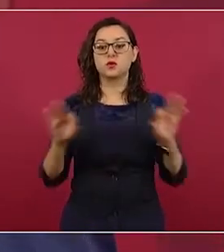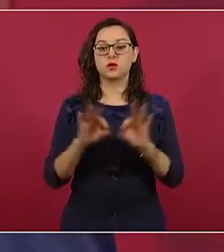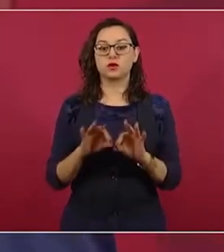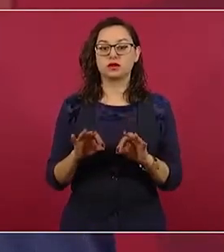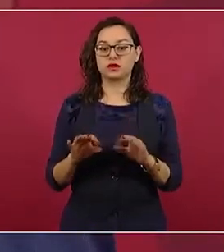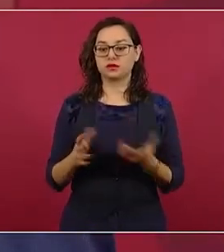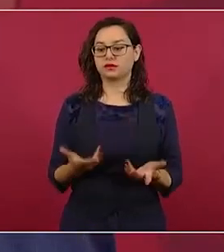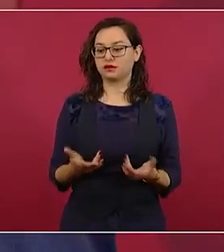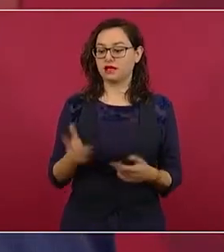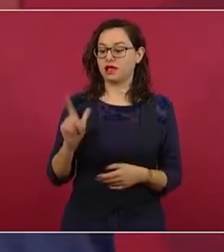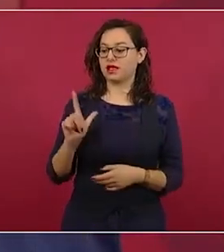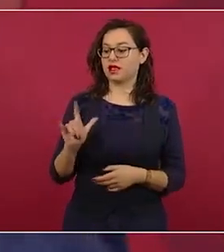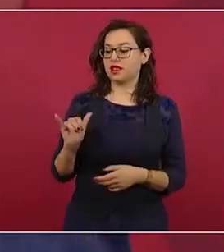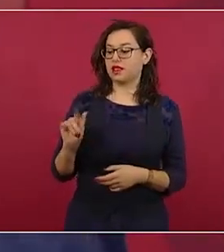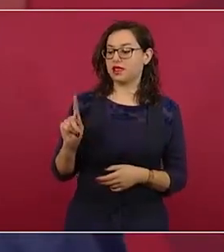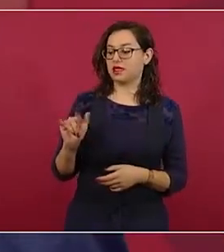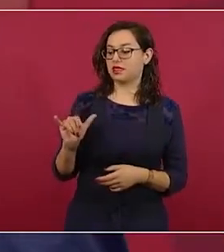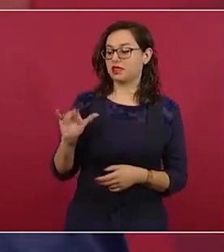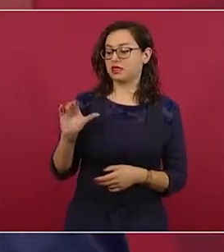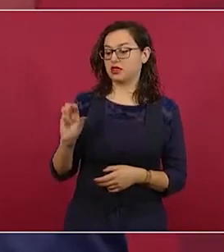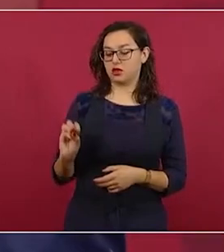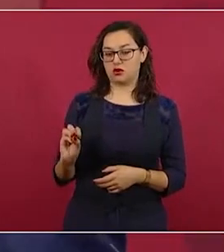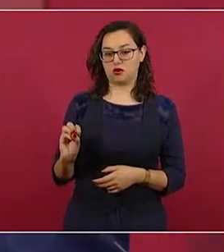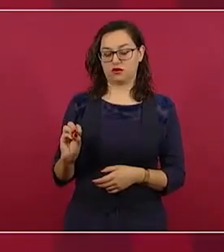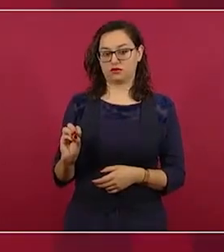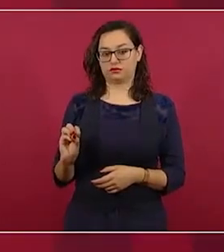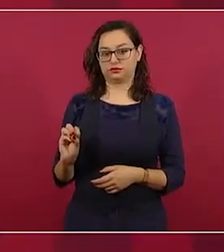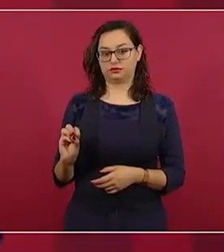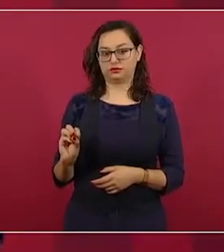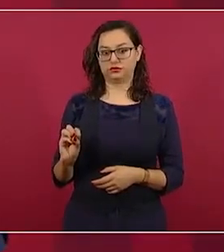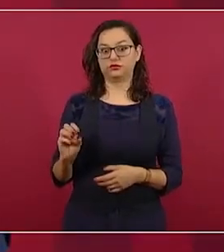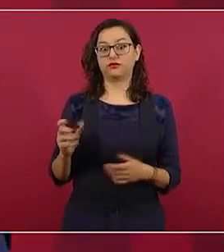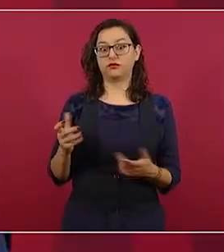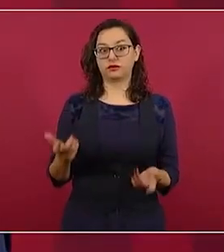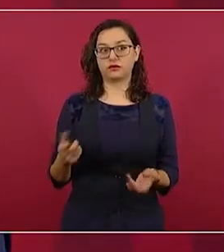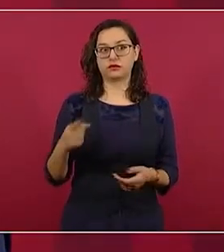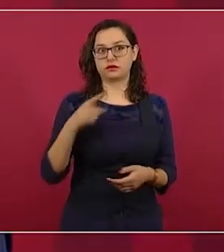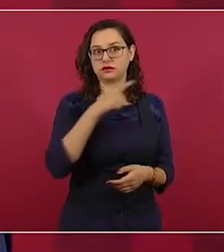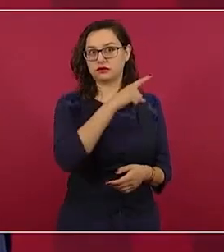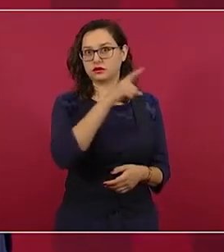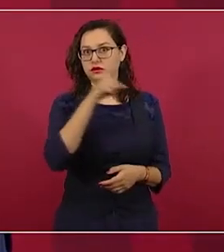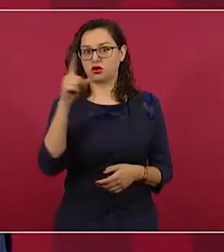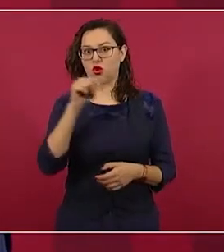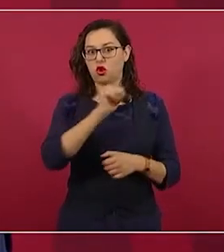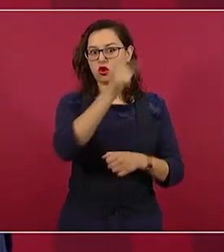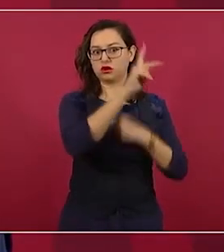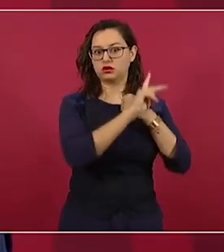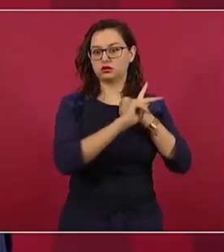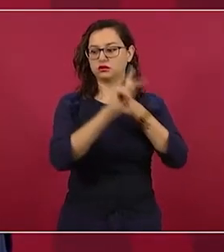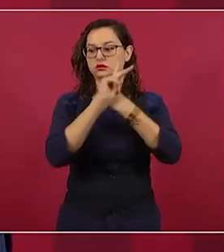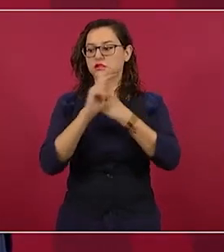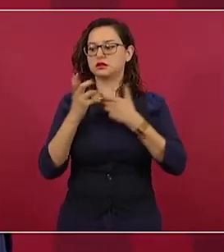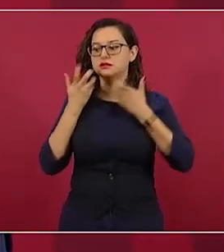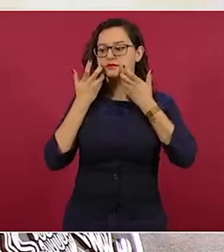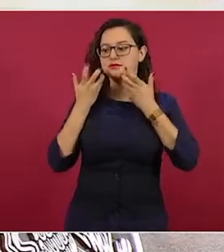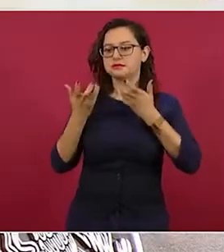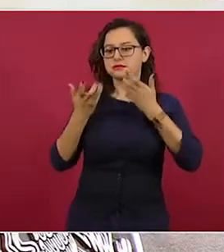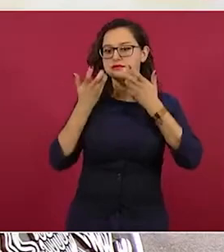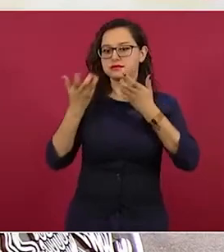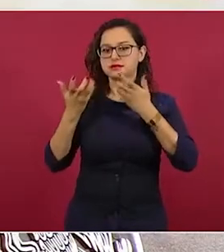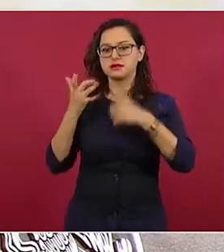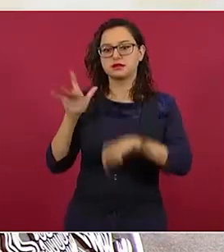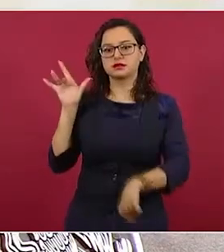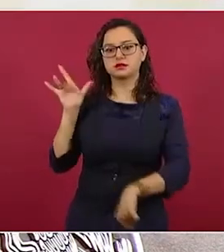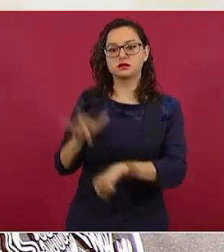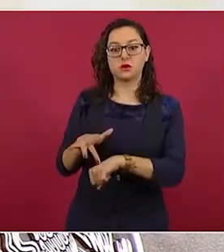y la ambición que despierta en las